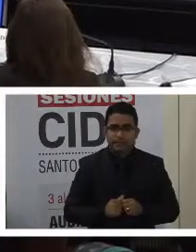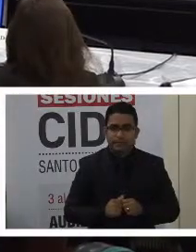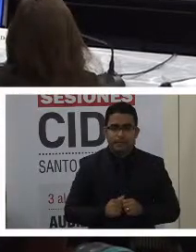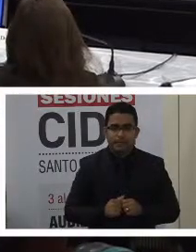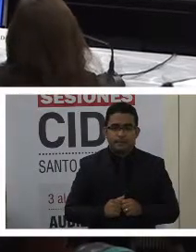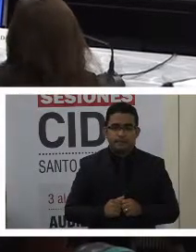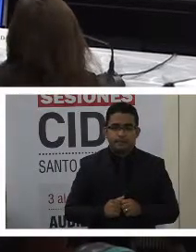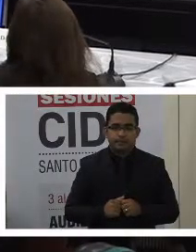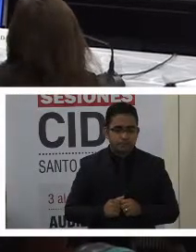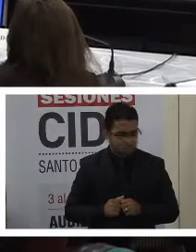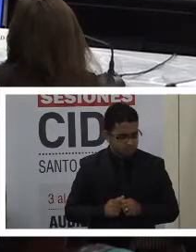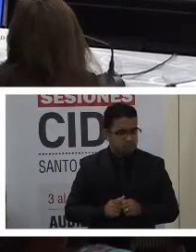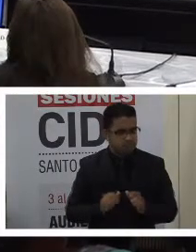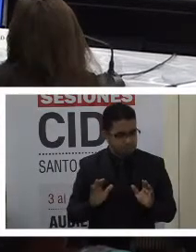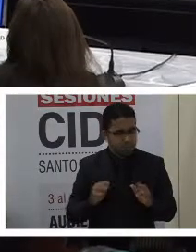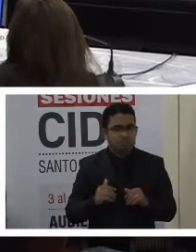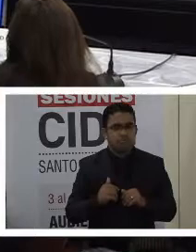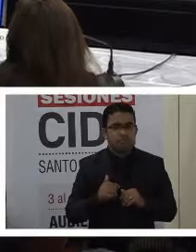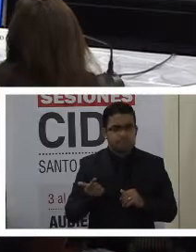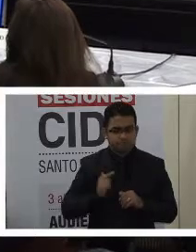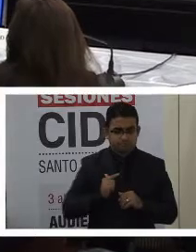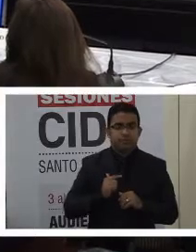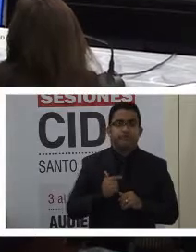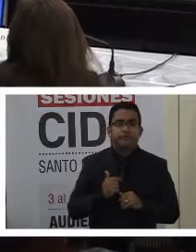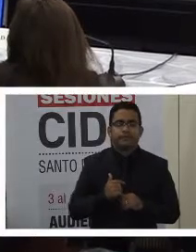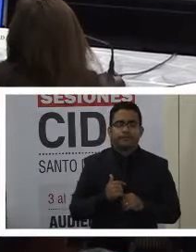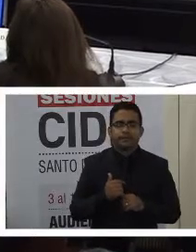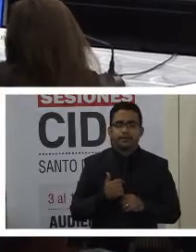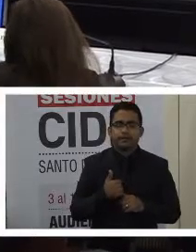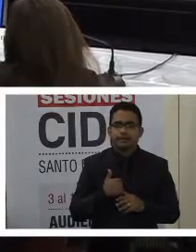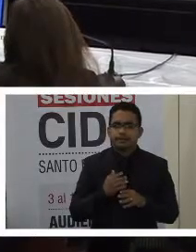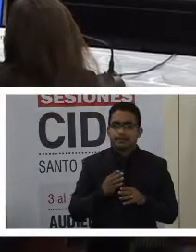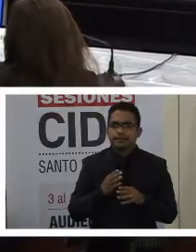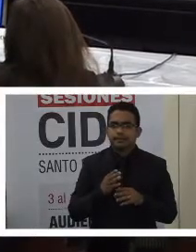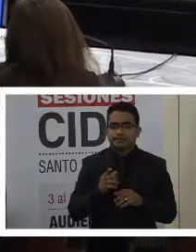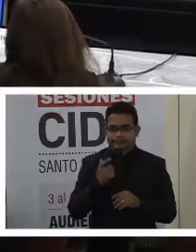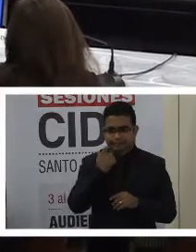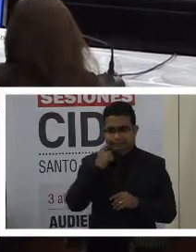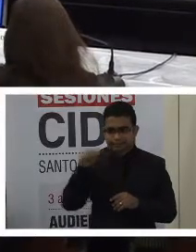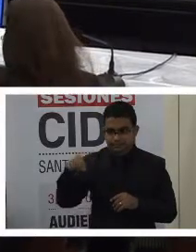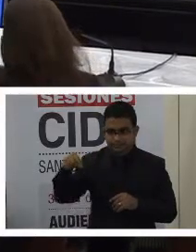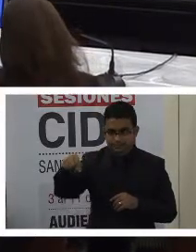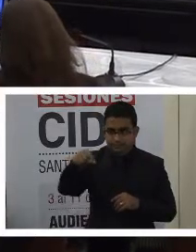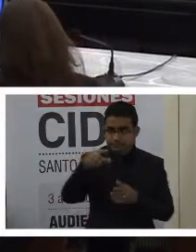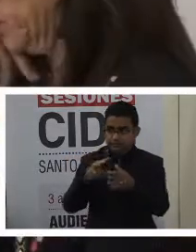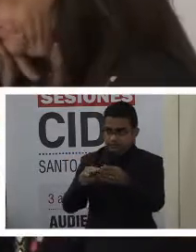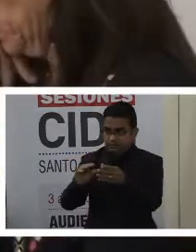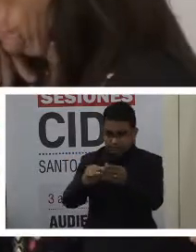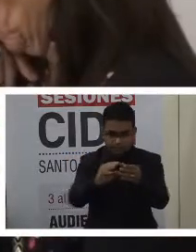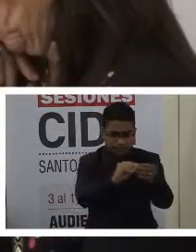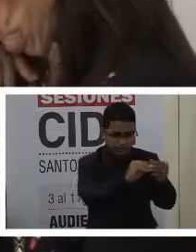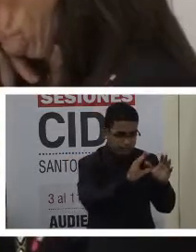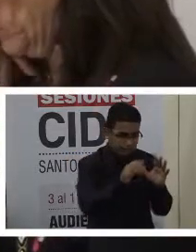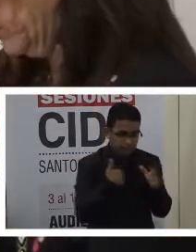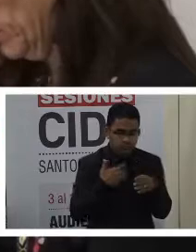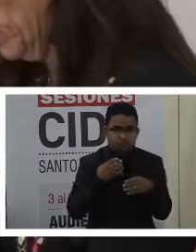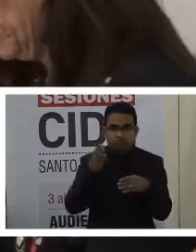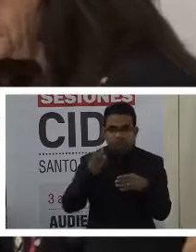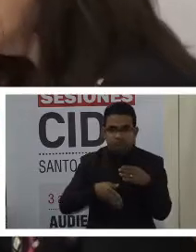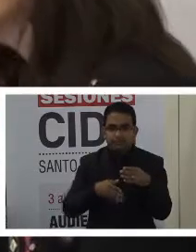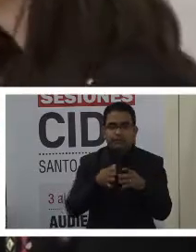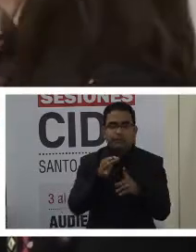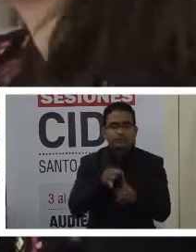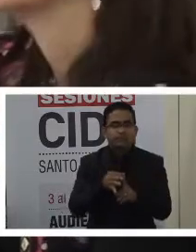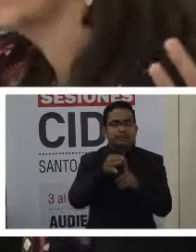Sí, yo concluyo, igual que mis colegas, haciendo un especial